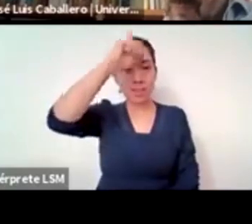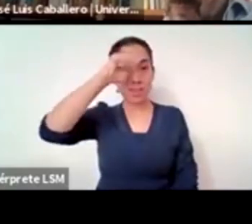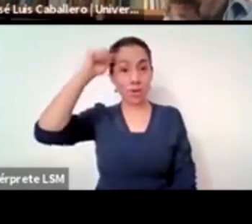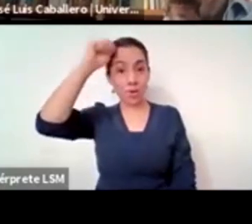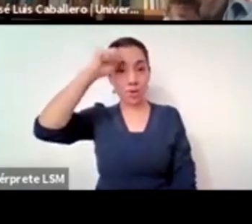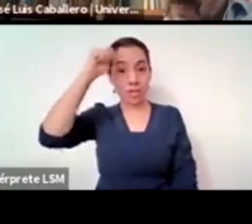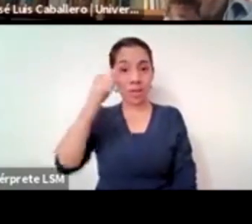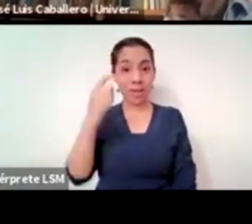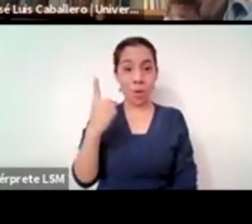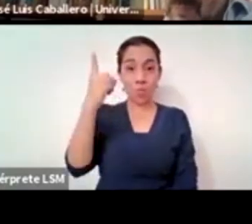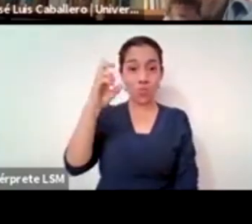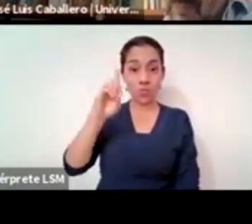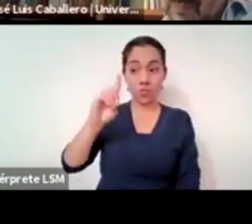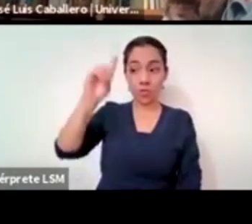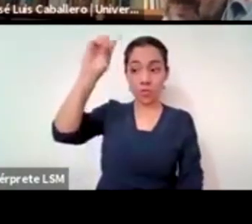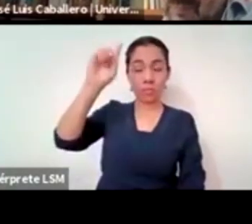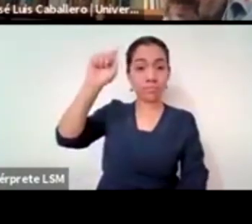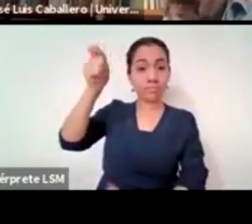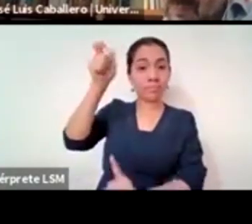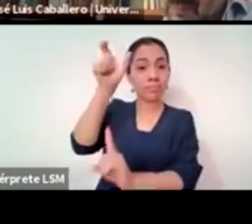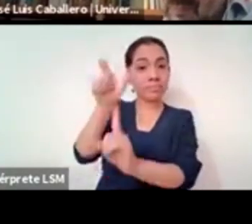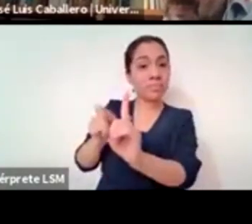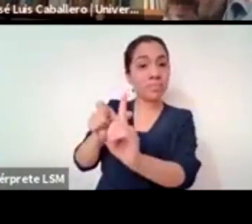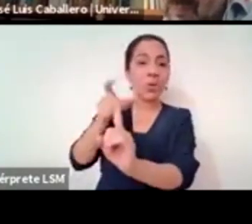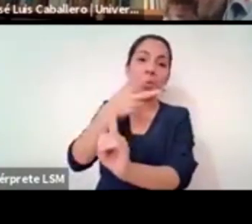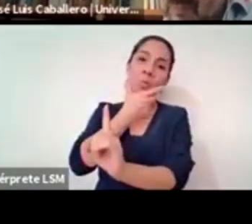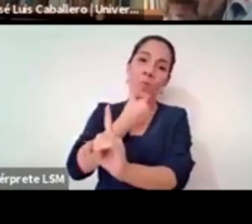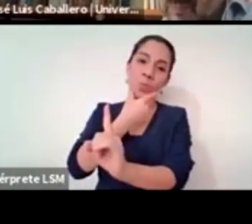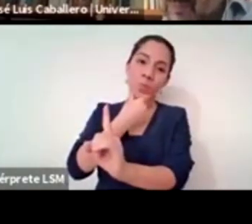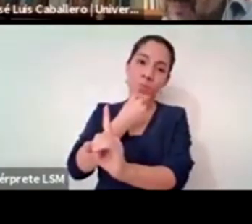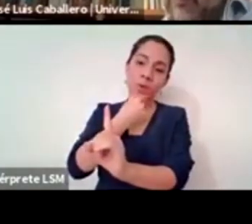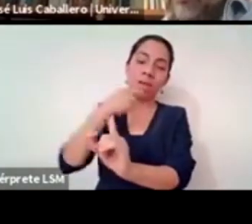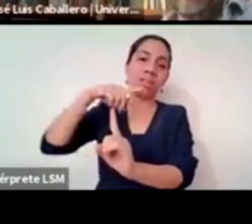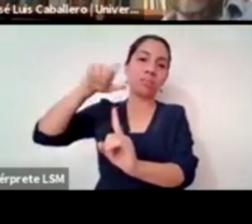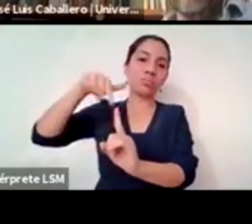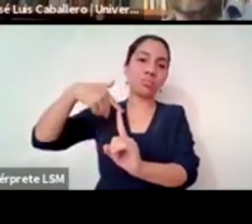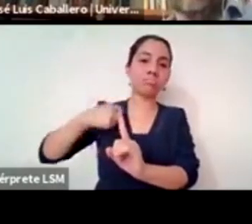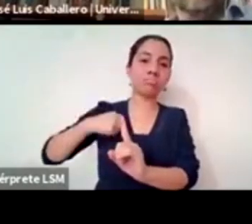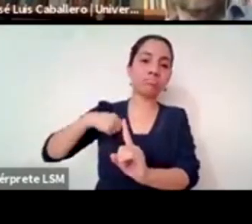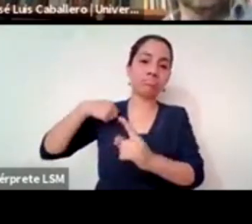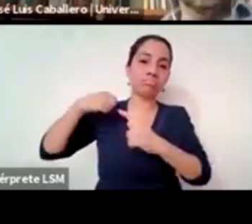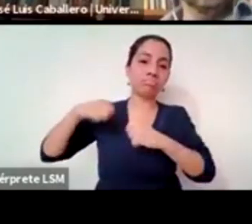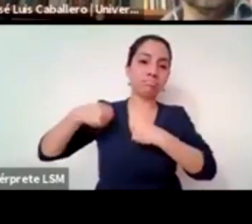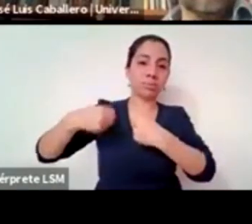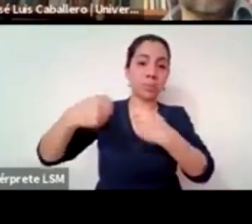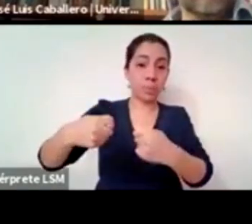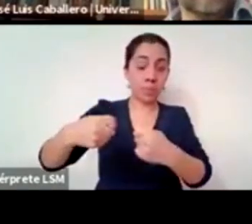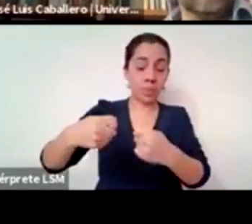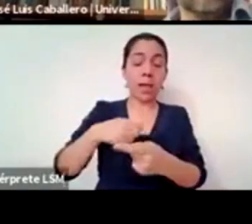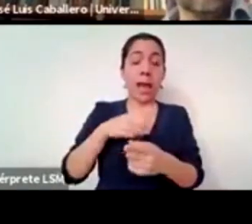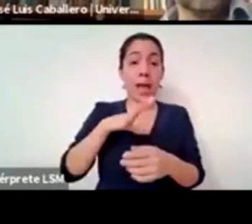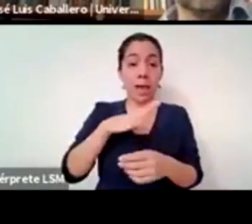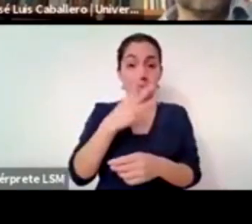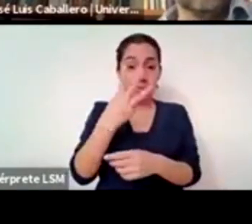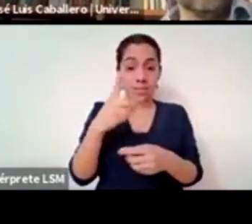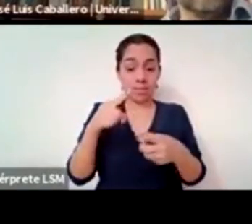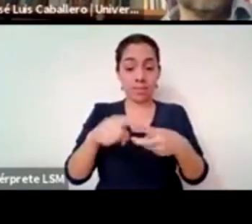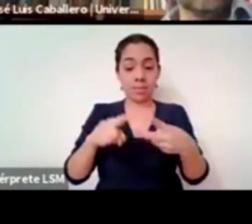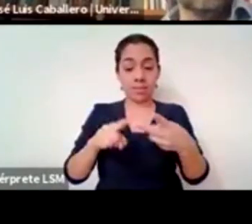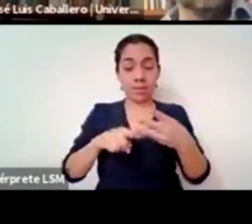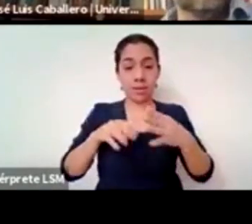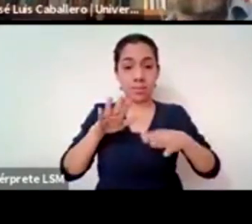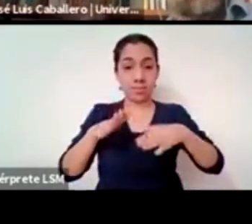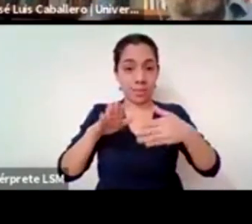habría como una especie de tres pasos los dioses varones convierten